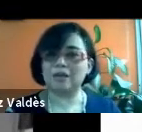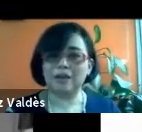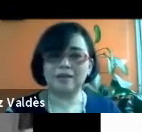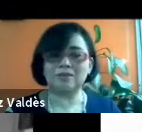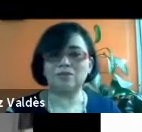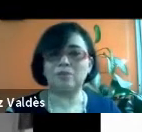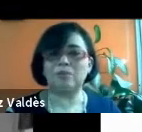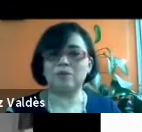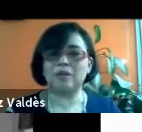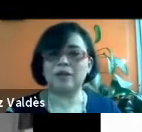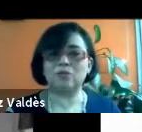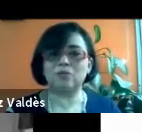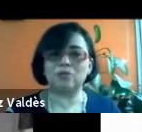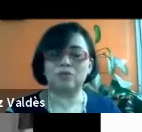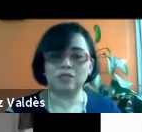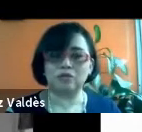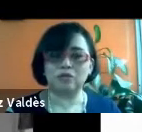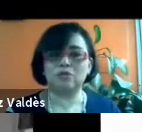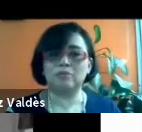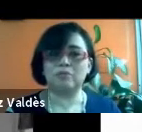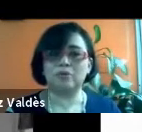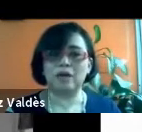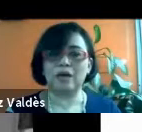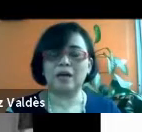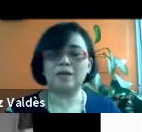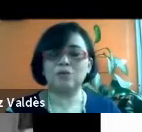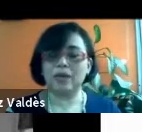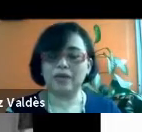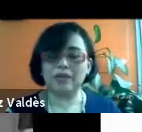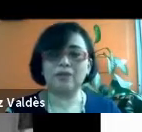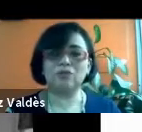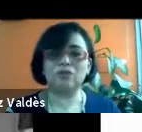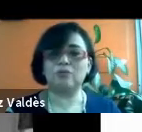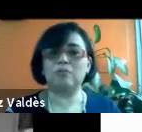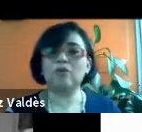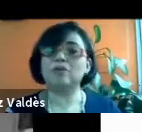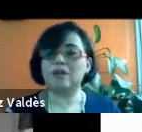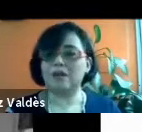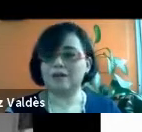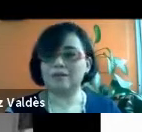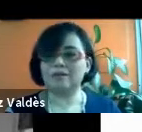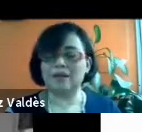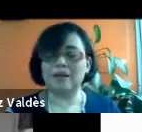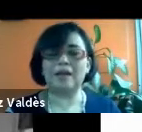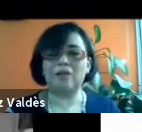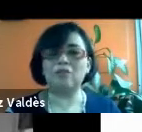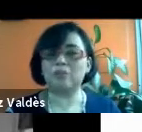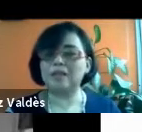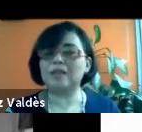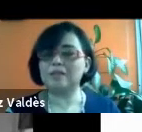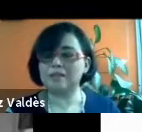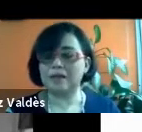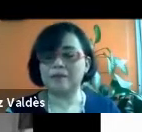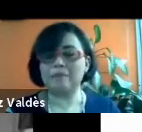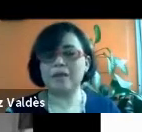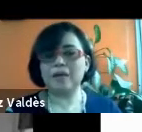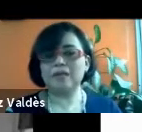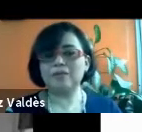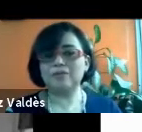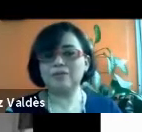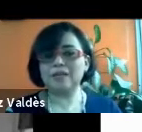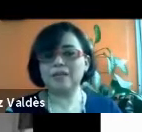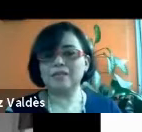lo que tengas, no importa tu condición, no importa tu género, no importa. Lo importante es dar.